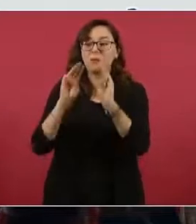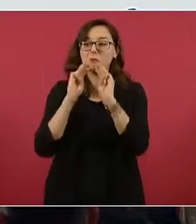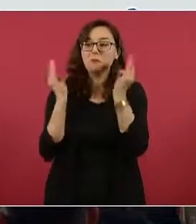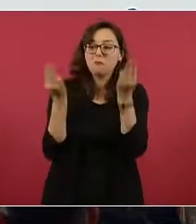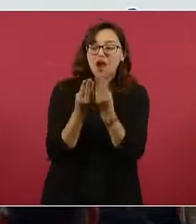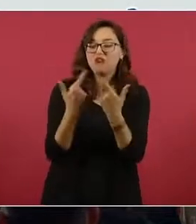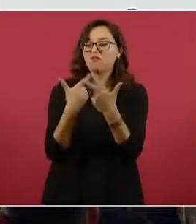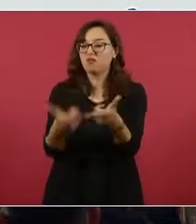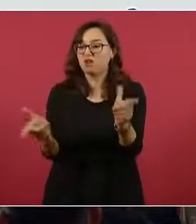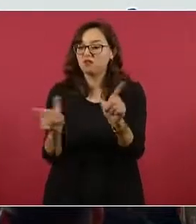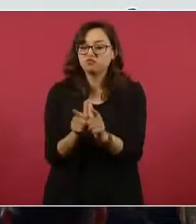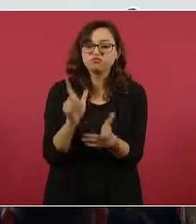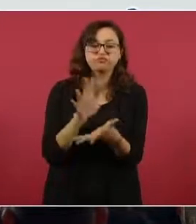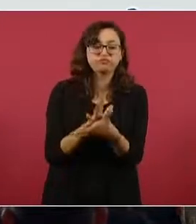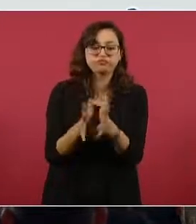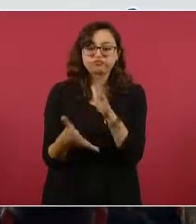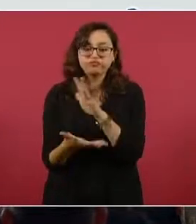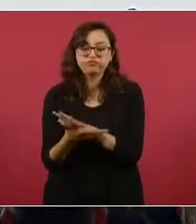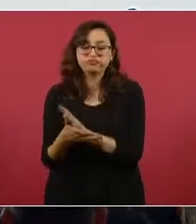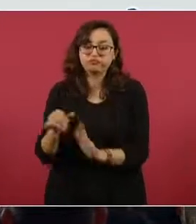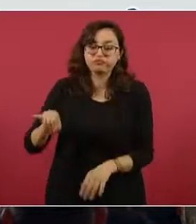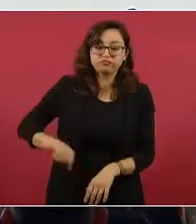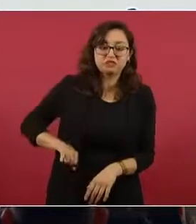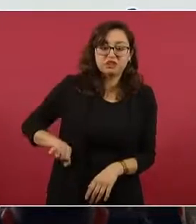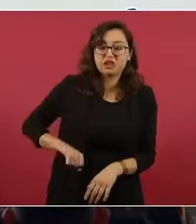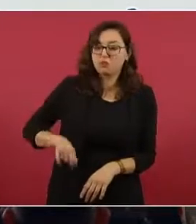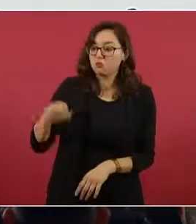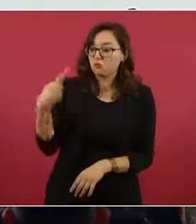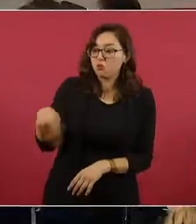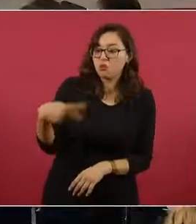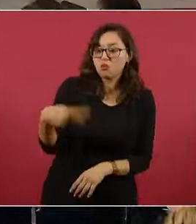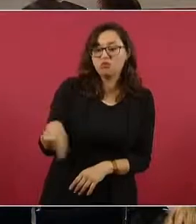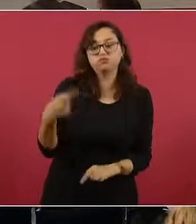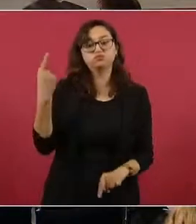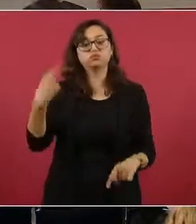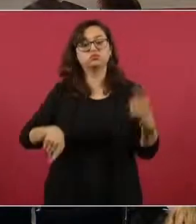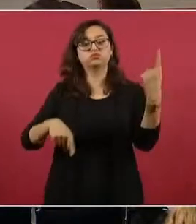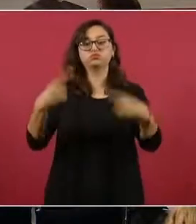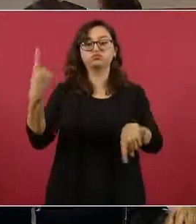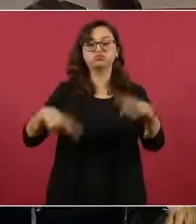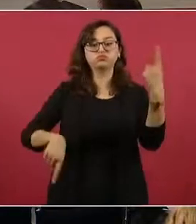que son los que mandan.